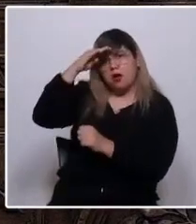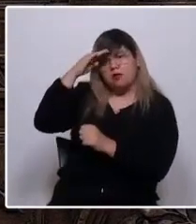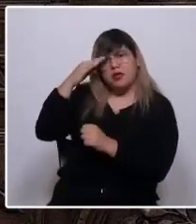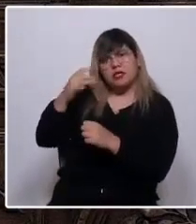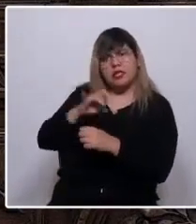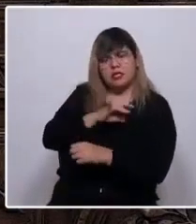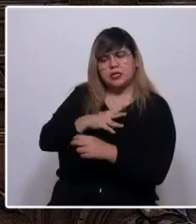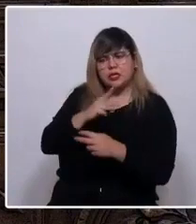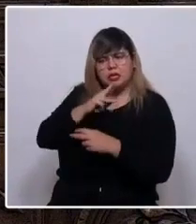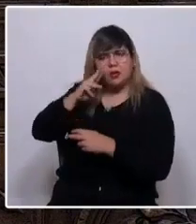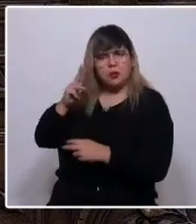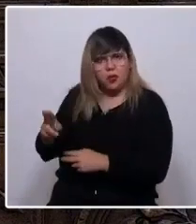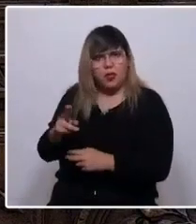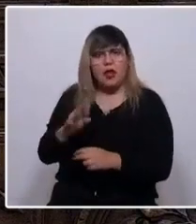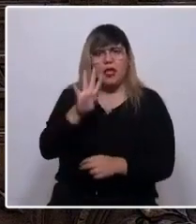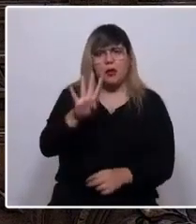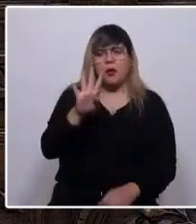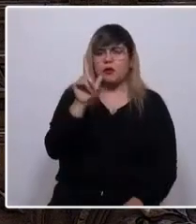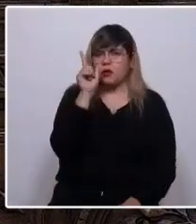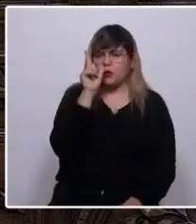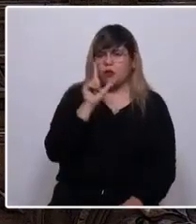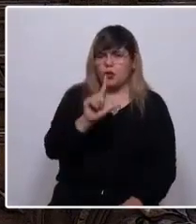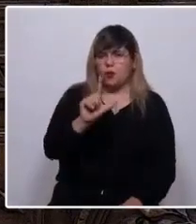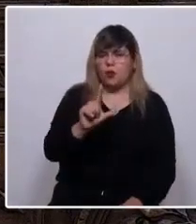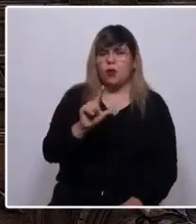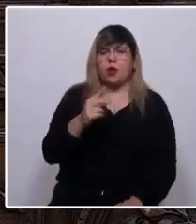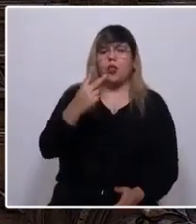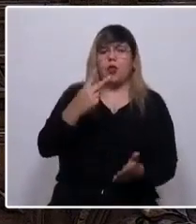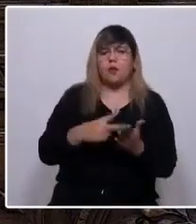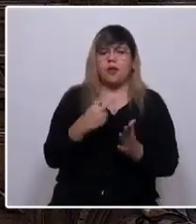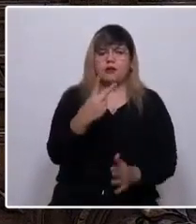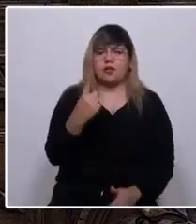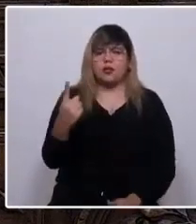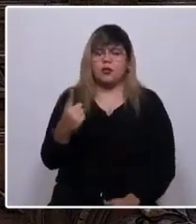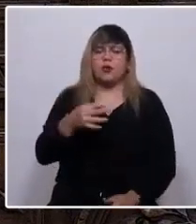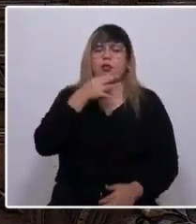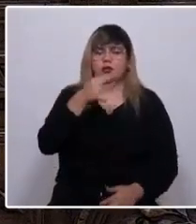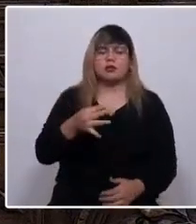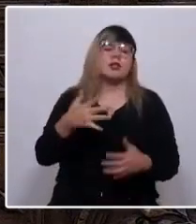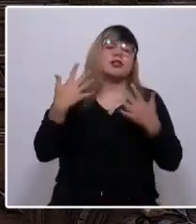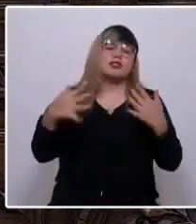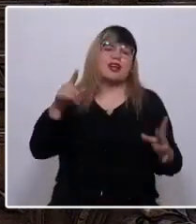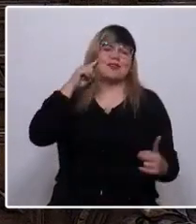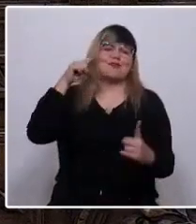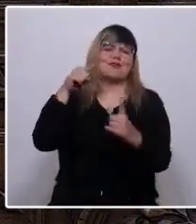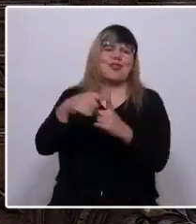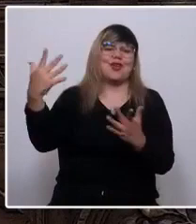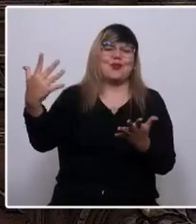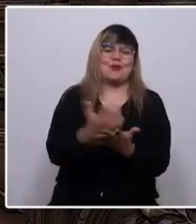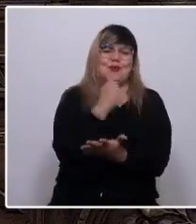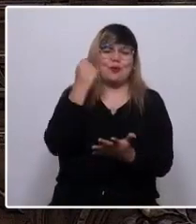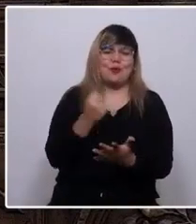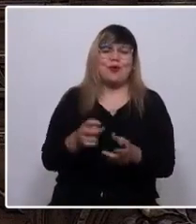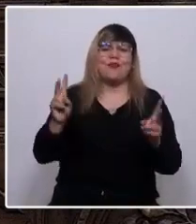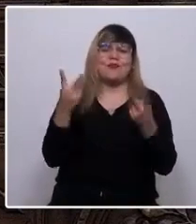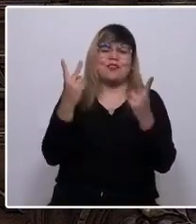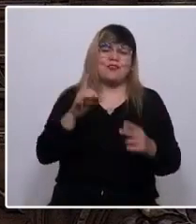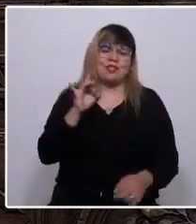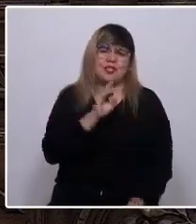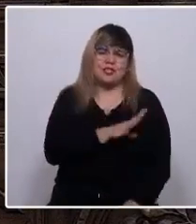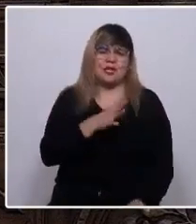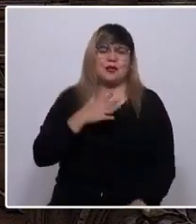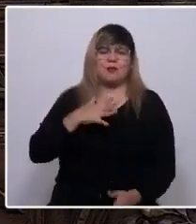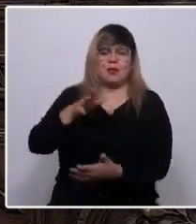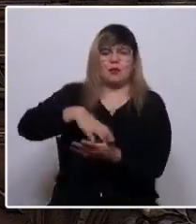Chile nos entregó el 4 de julio del 2021 y decir misión cumplida. Viva Icen y mi gente, viva Chile y mi